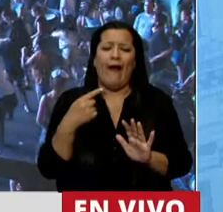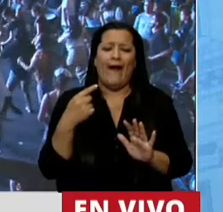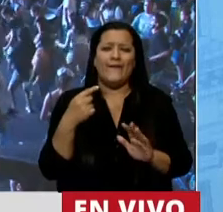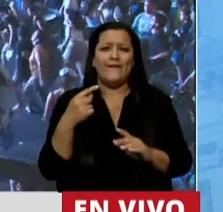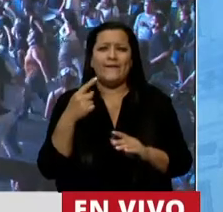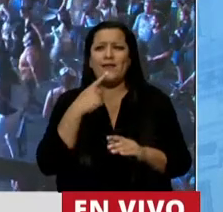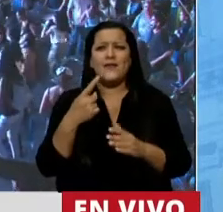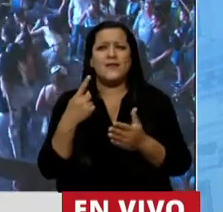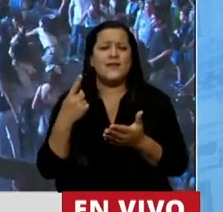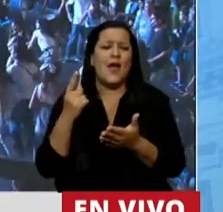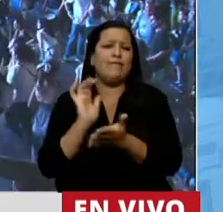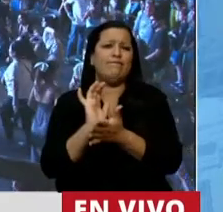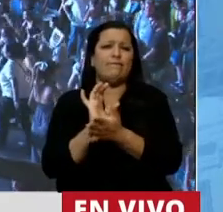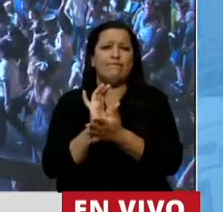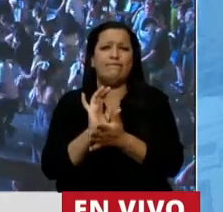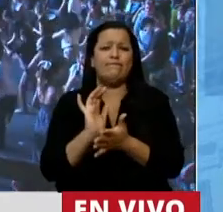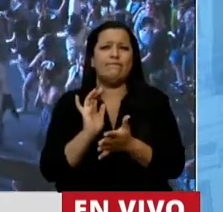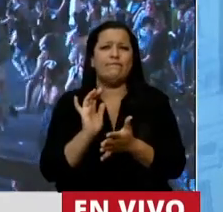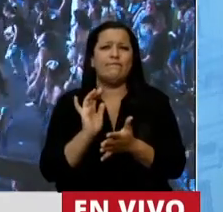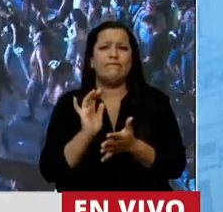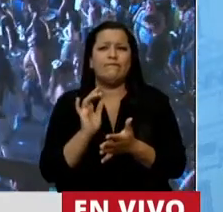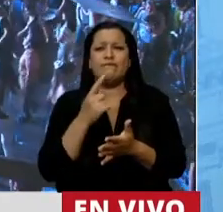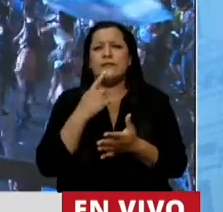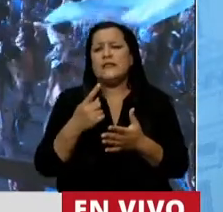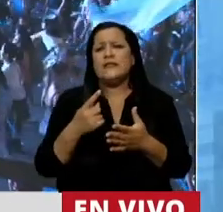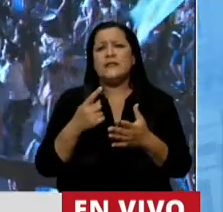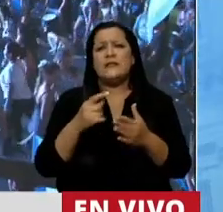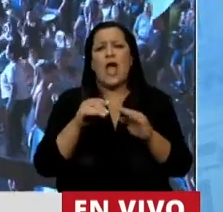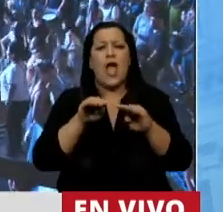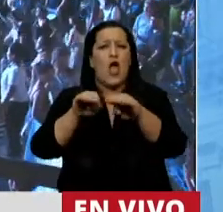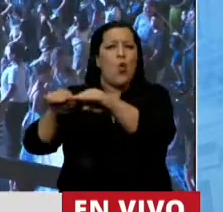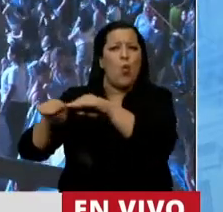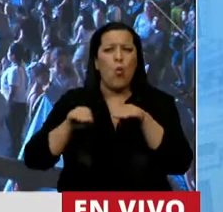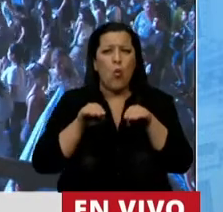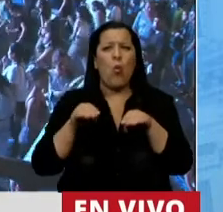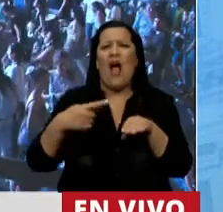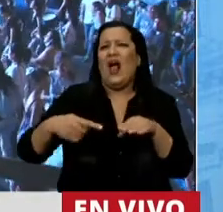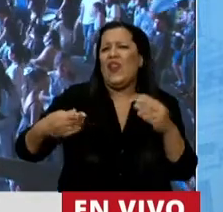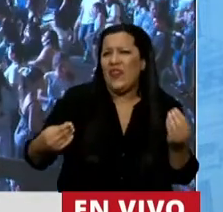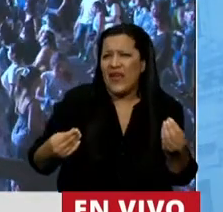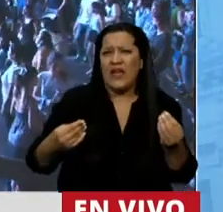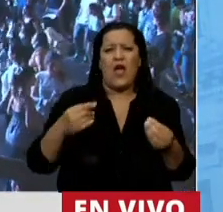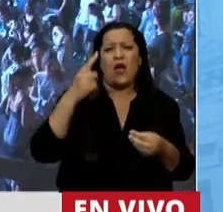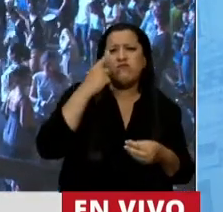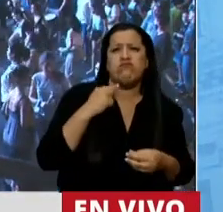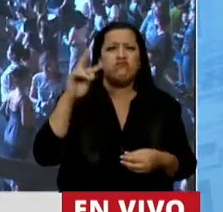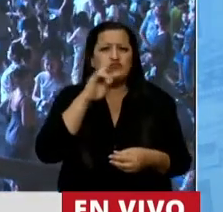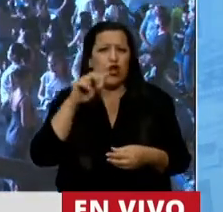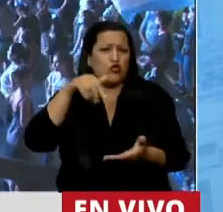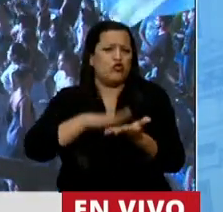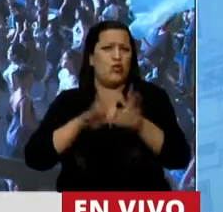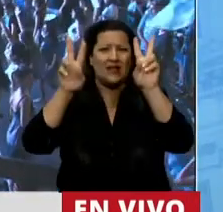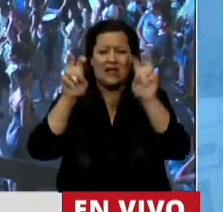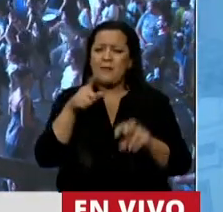representaciones prácticamente de uniformidad del sentir de los argentinos y de las argentinas alrededor de este tema.